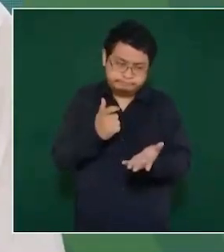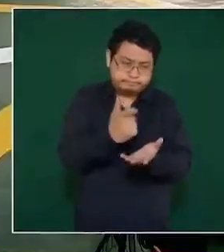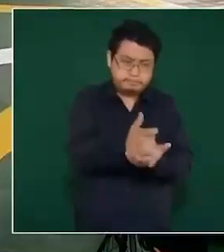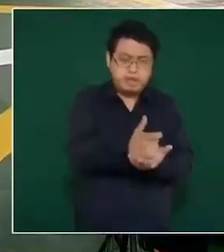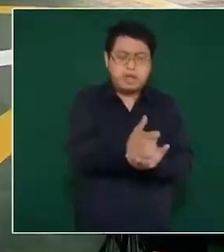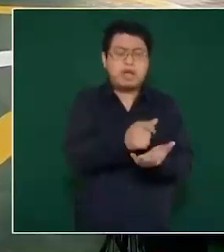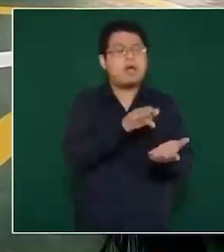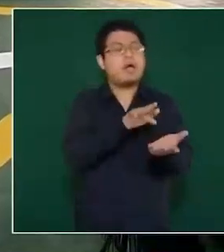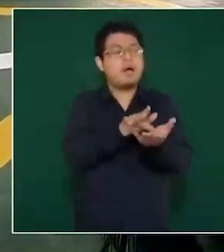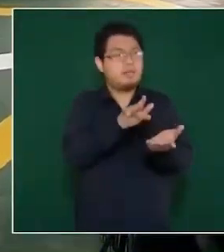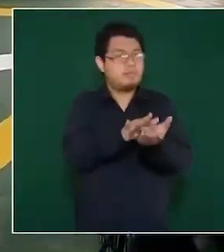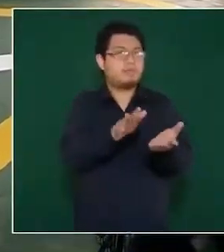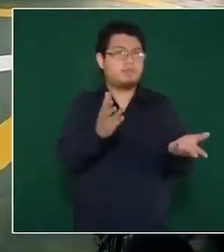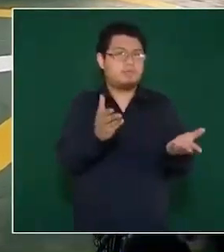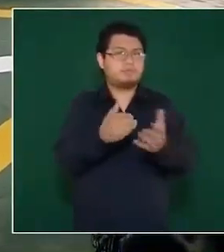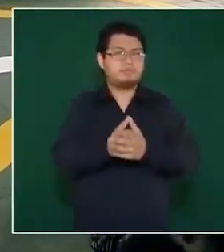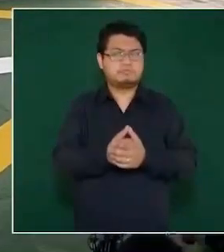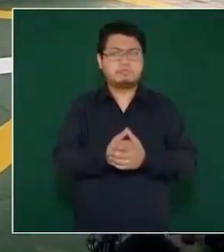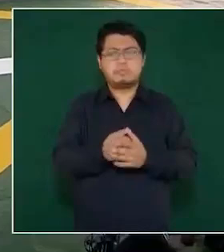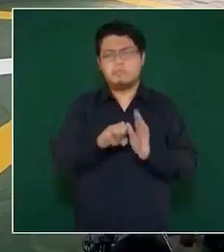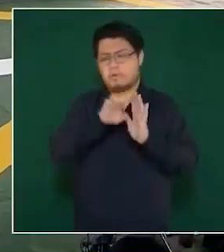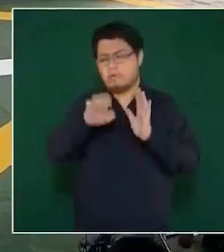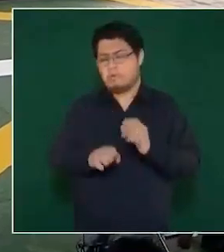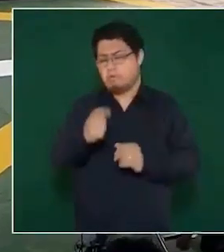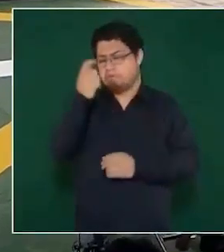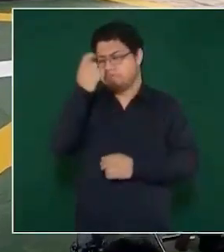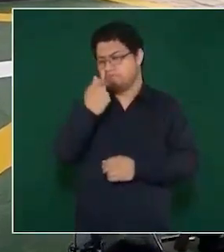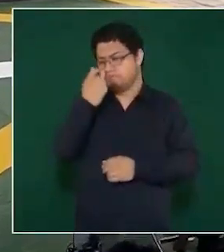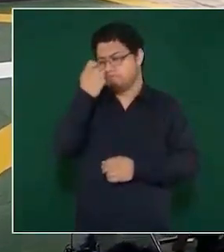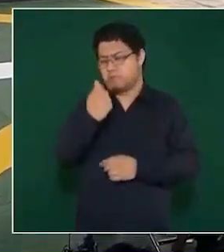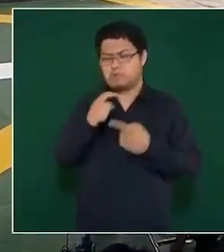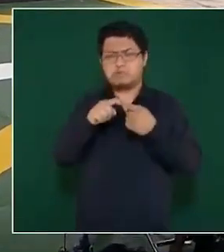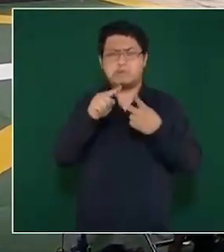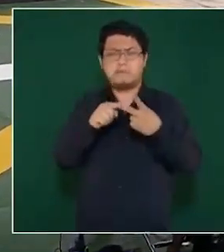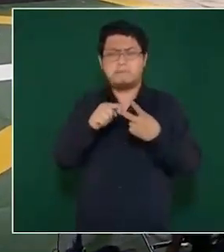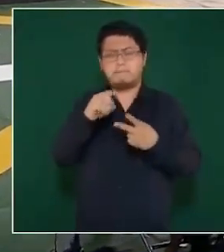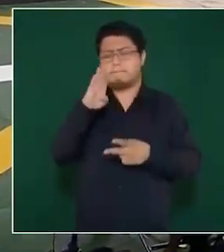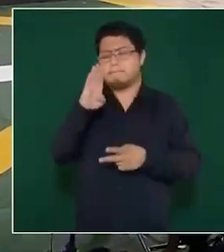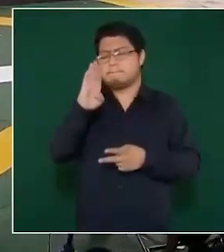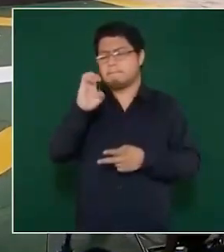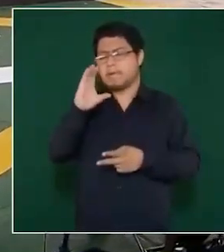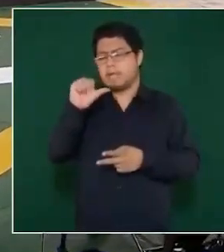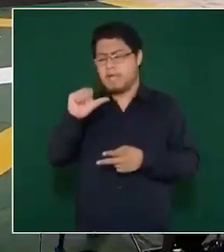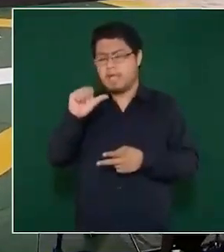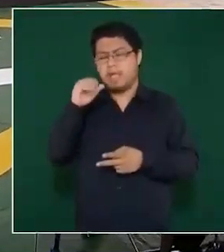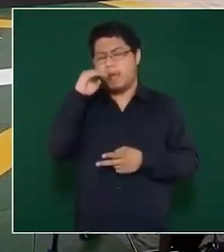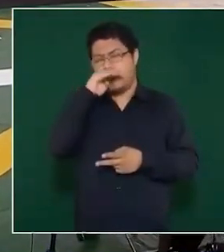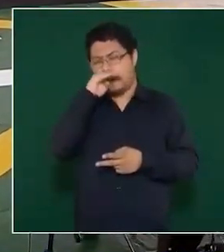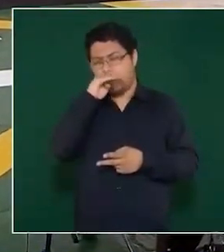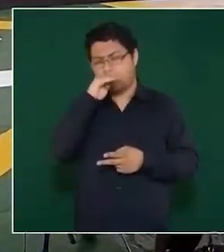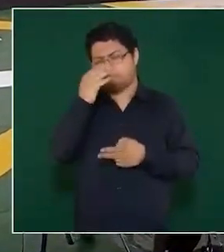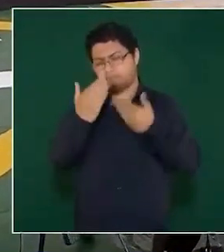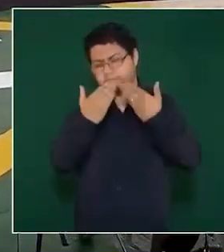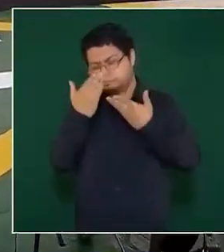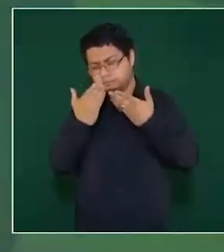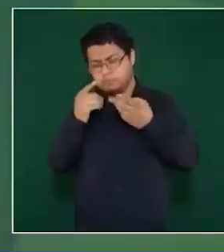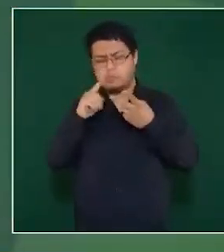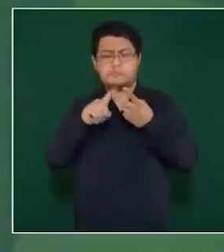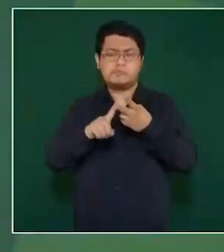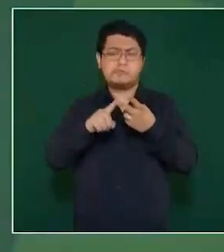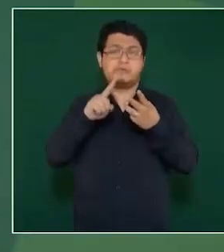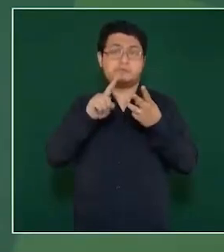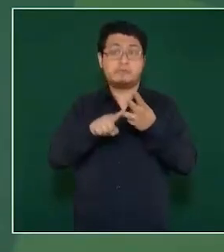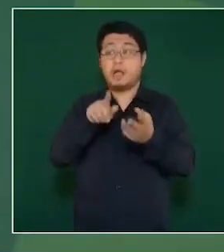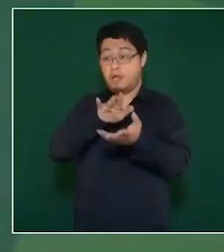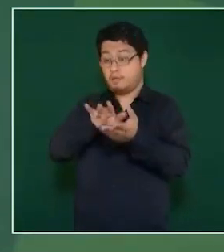que tienen una pensión, tienen beca, están recibiendo un apoyo como